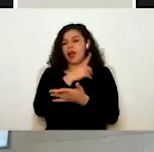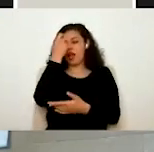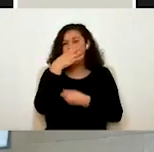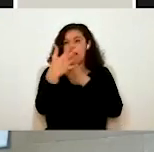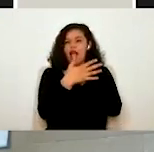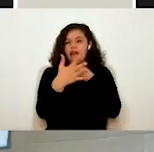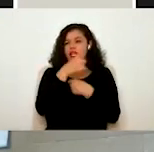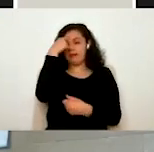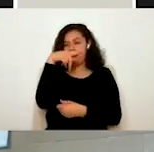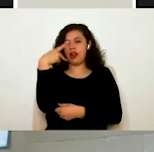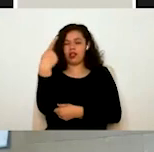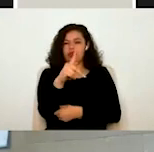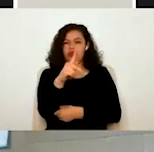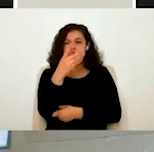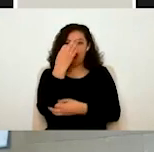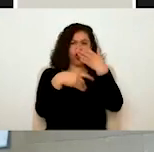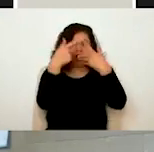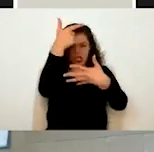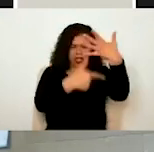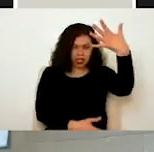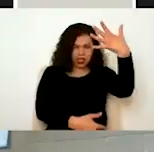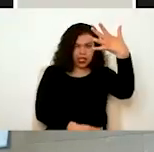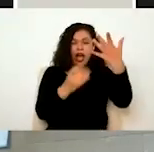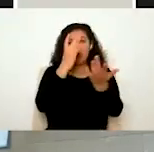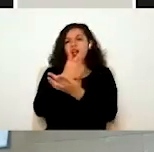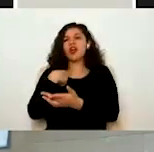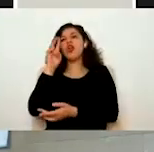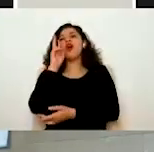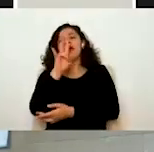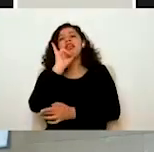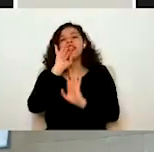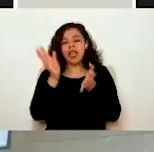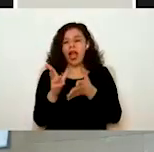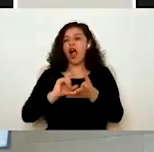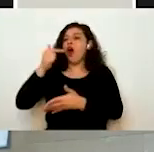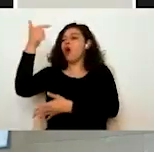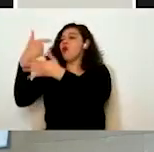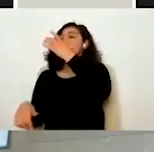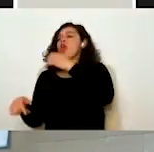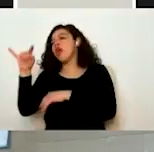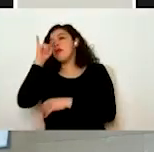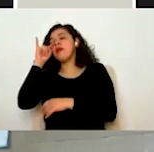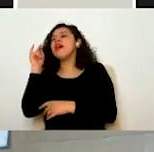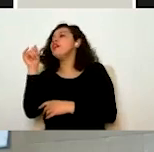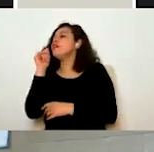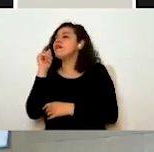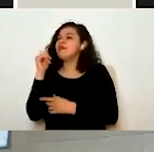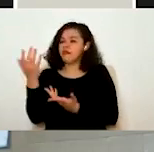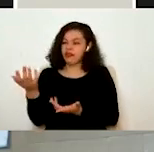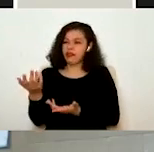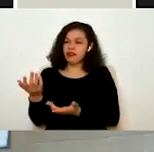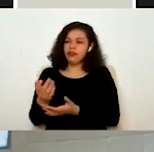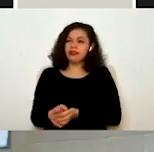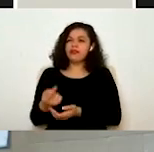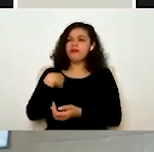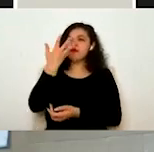acuerdo a si quieren ver todas, si quieren ver las leídas o si quieren revisar solamente las que no han leído, ¿no? Entonces, en este caso es la